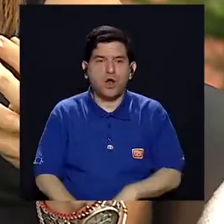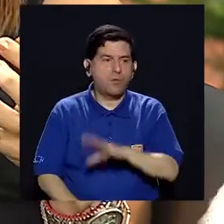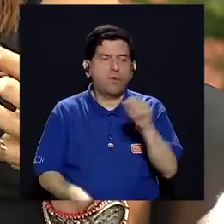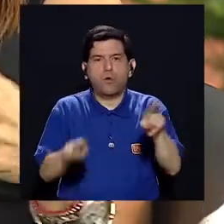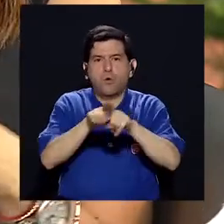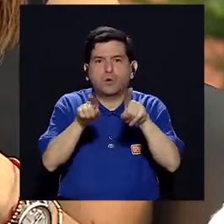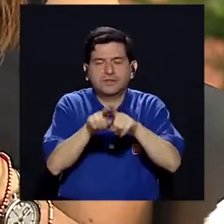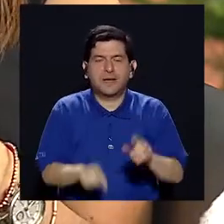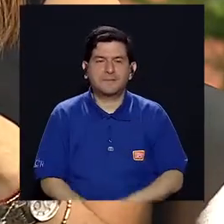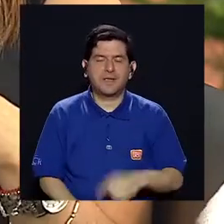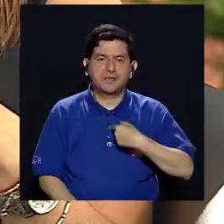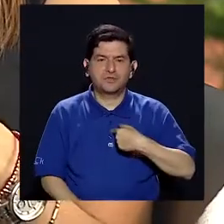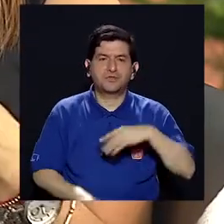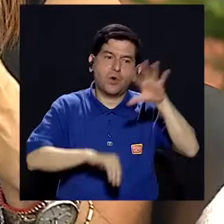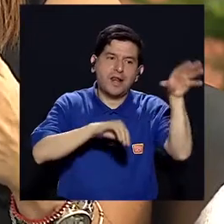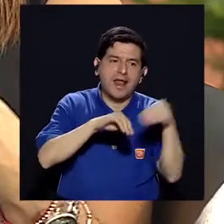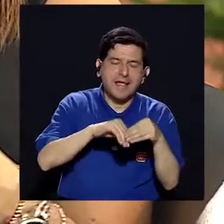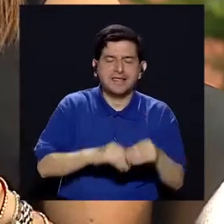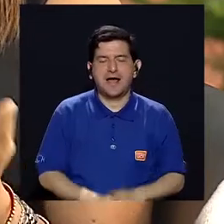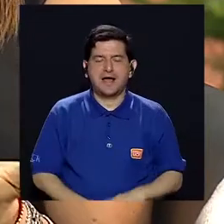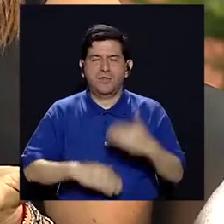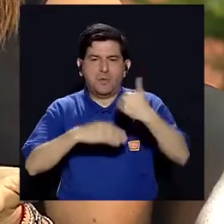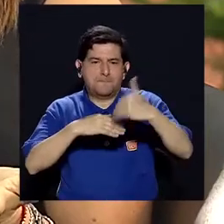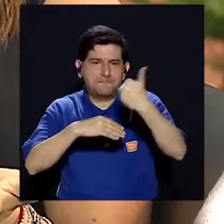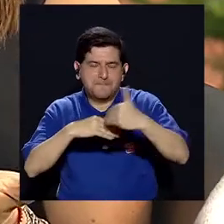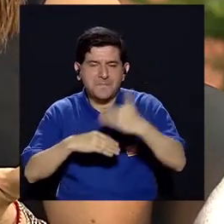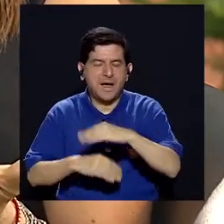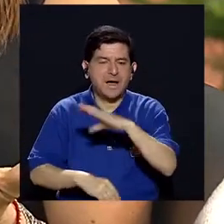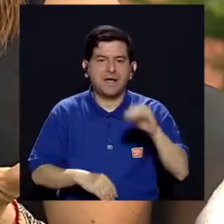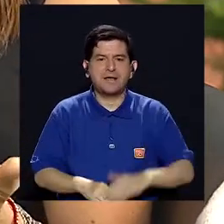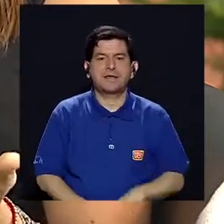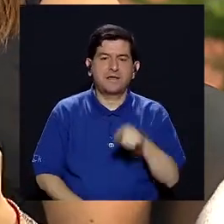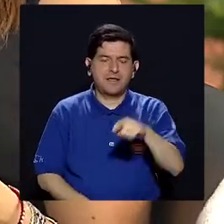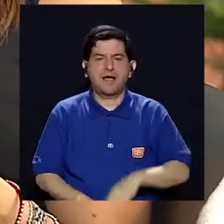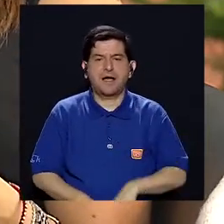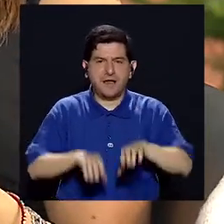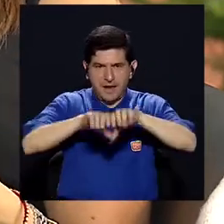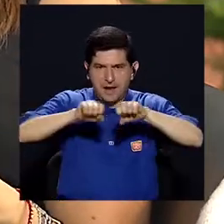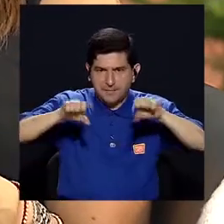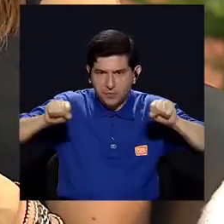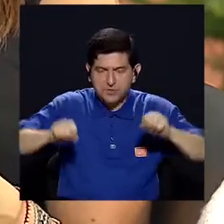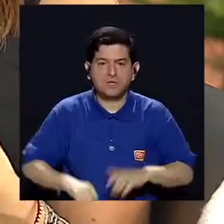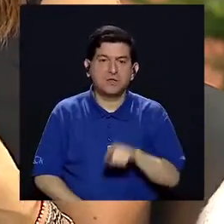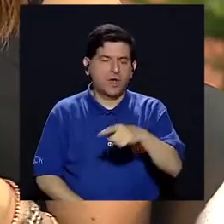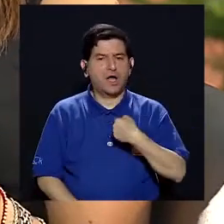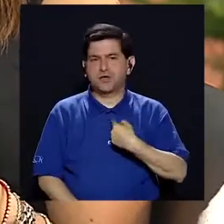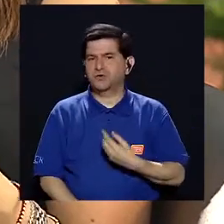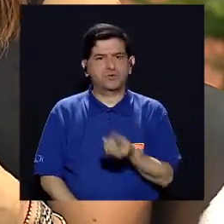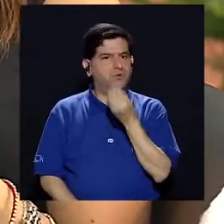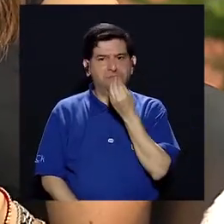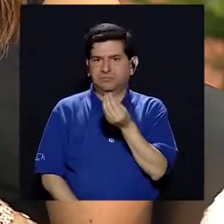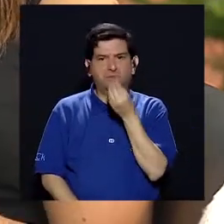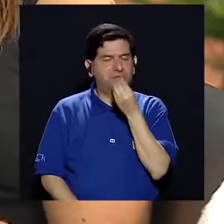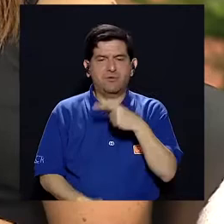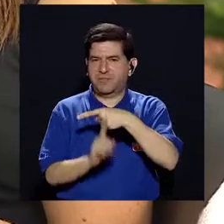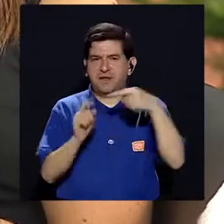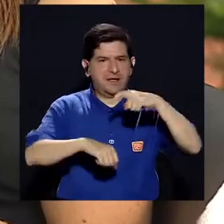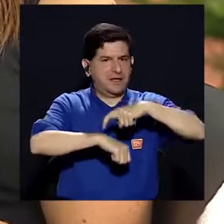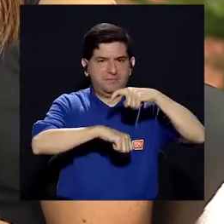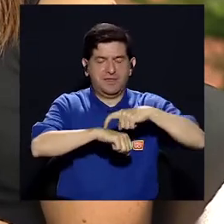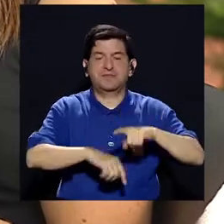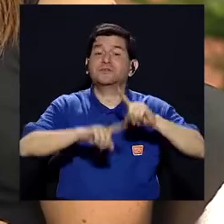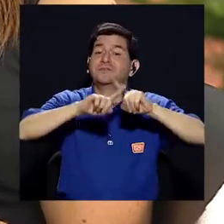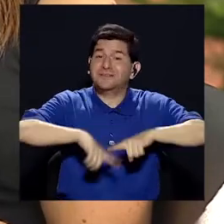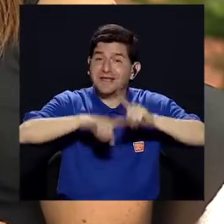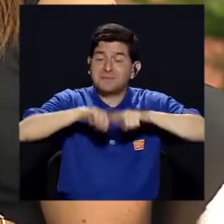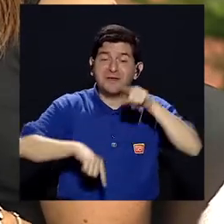pinto, salchichón, pan, entonces por ende a media mañana yo no voy a tener hambre, ¿verdad? Y la merienda es calmar esa ansiedad o ese hambre